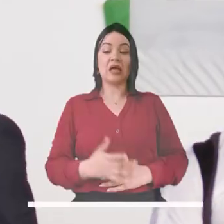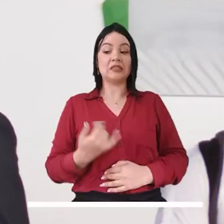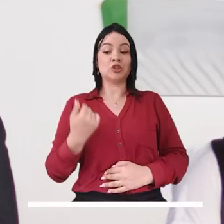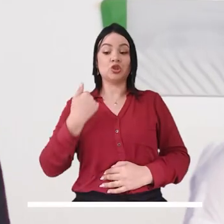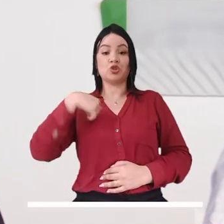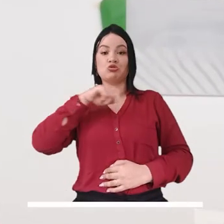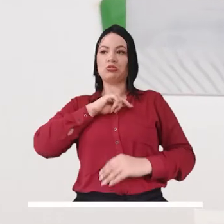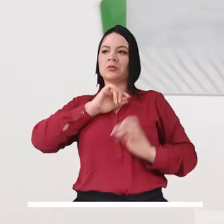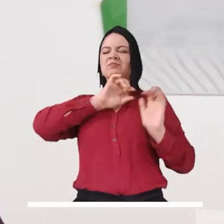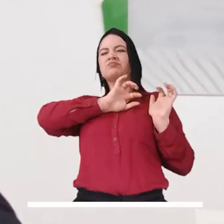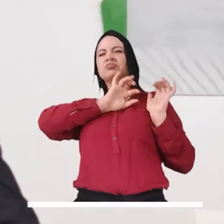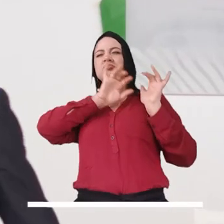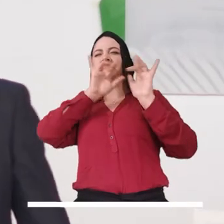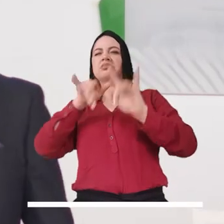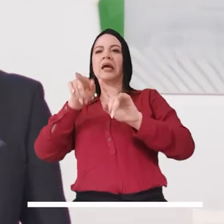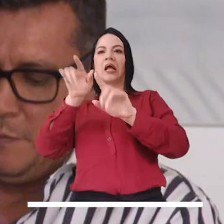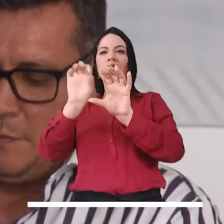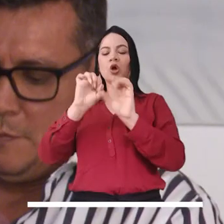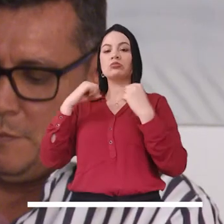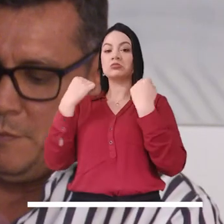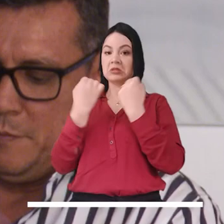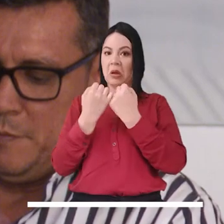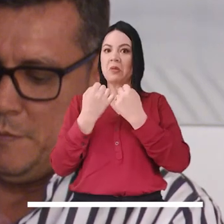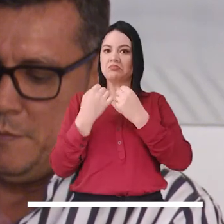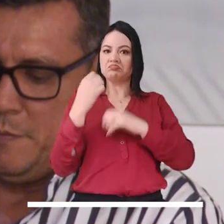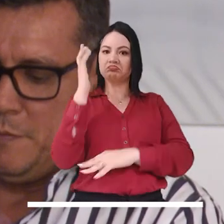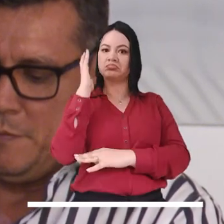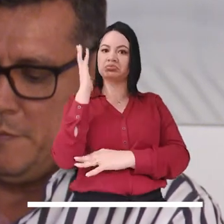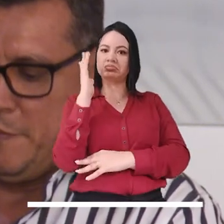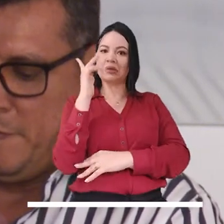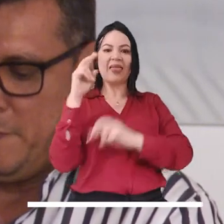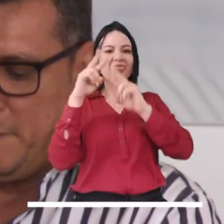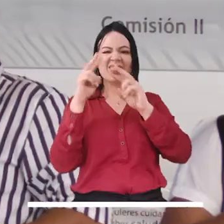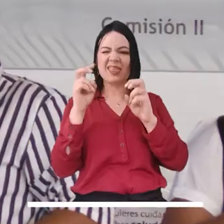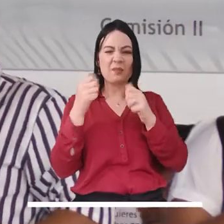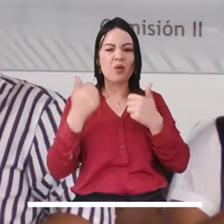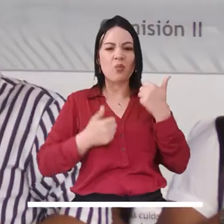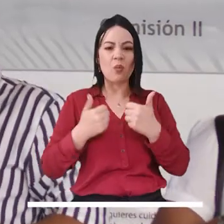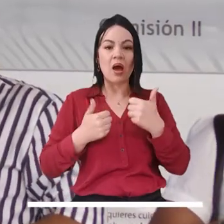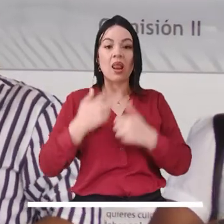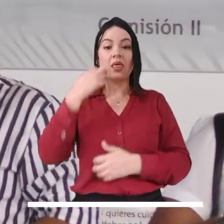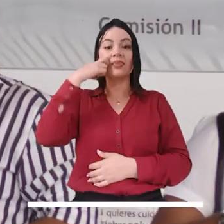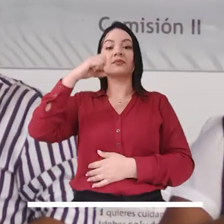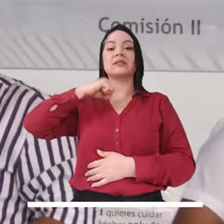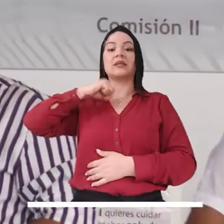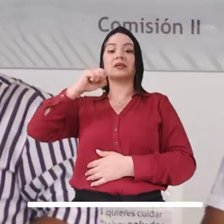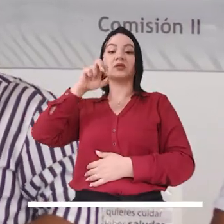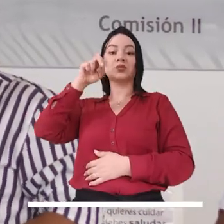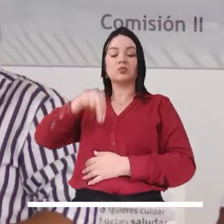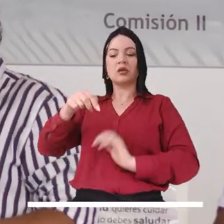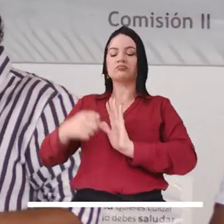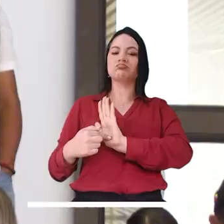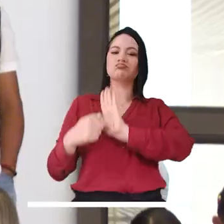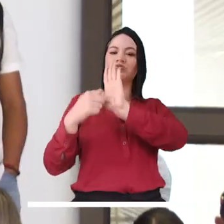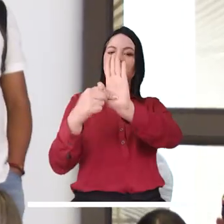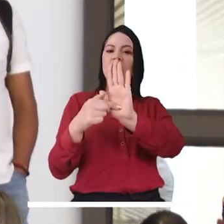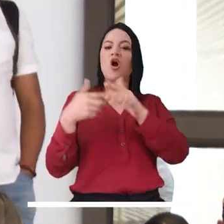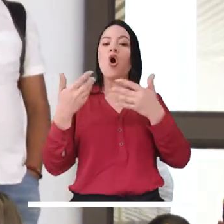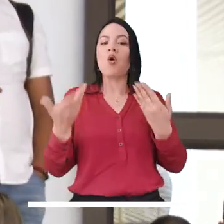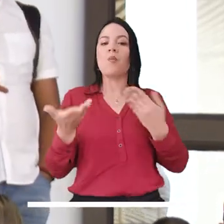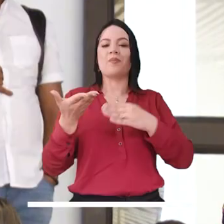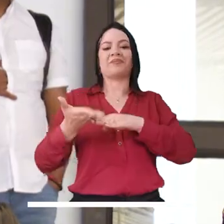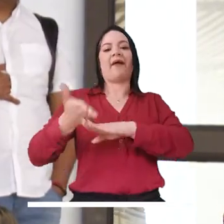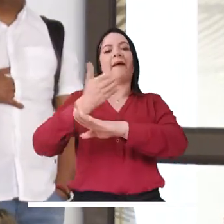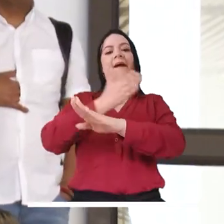Nuestra participación en el recinto del Consejo tuvo temas principales. Visibilizar los derechos humanos dentro